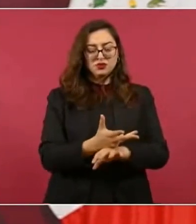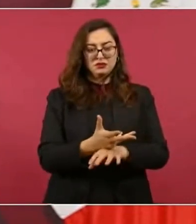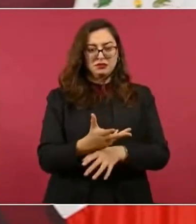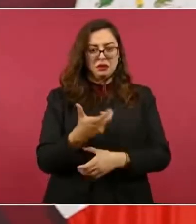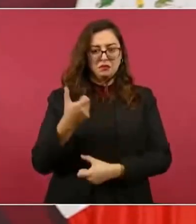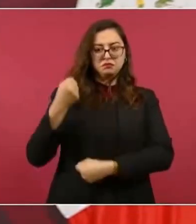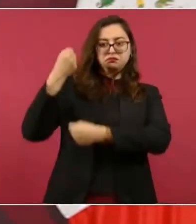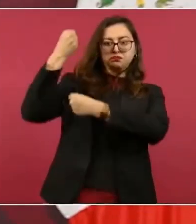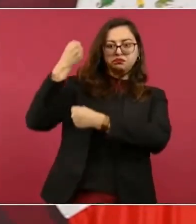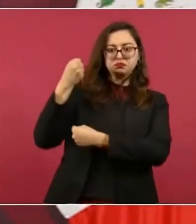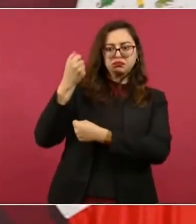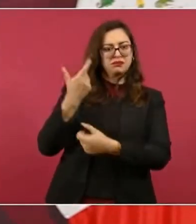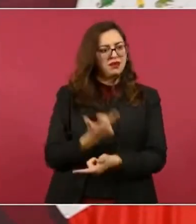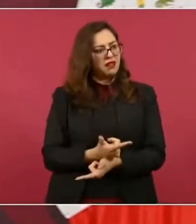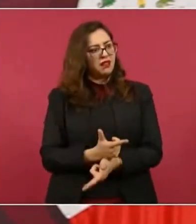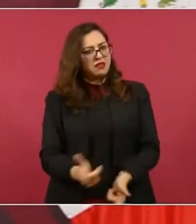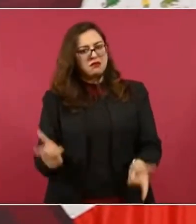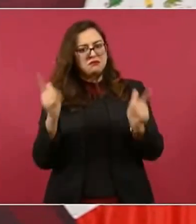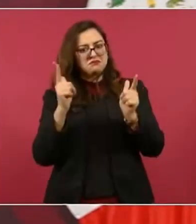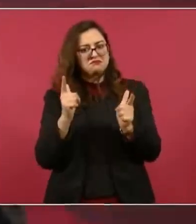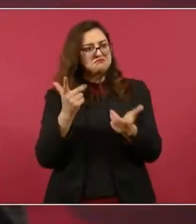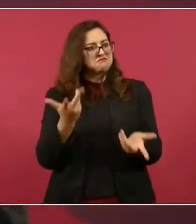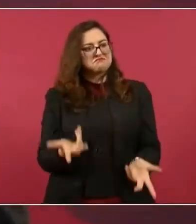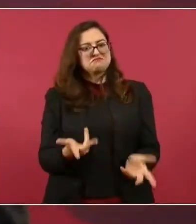en un símbolo vacío.